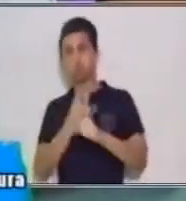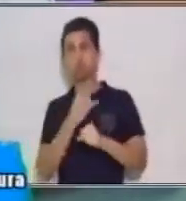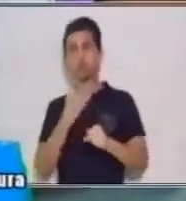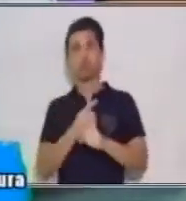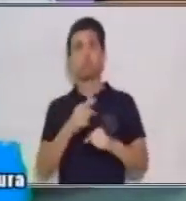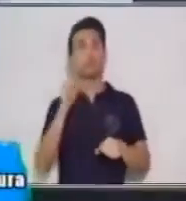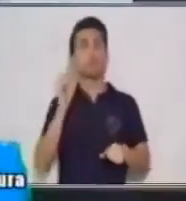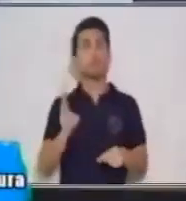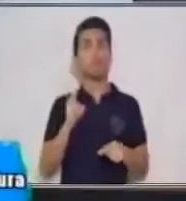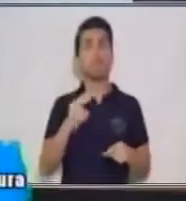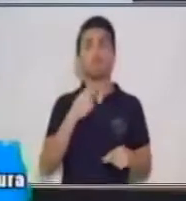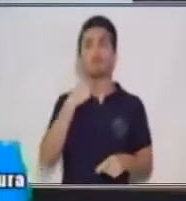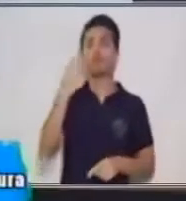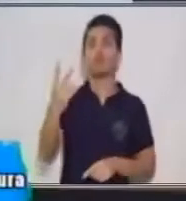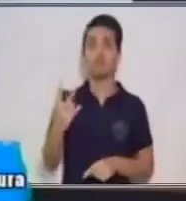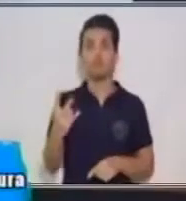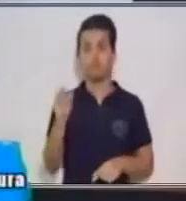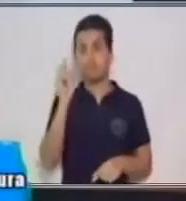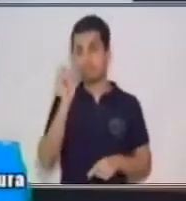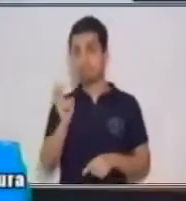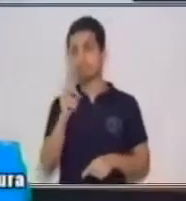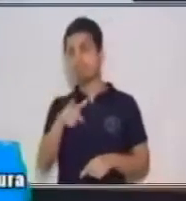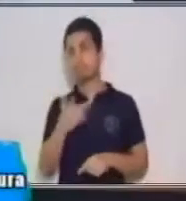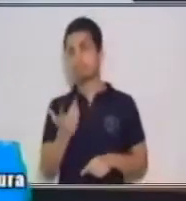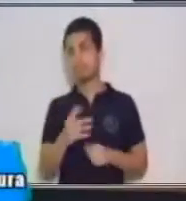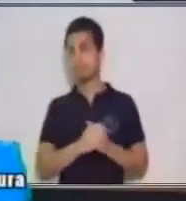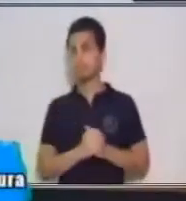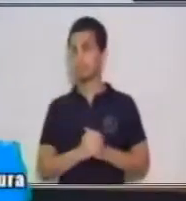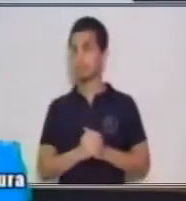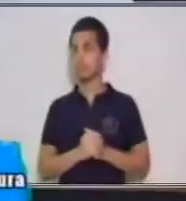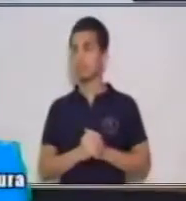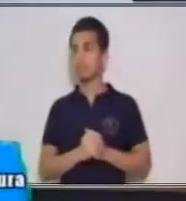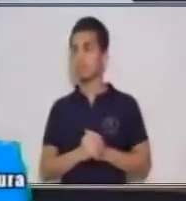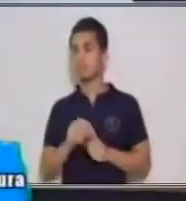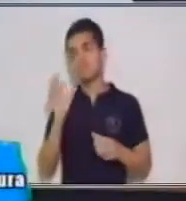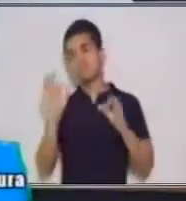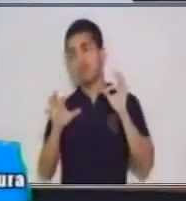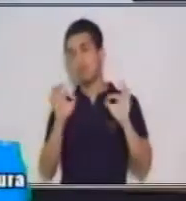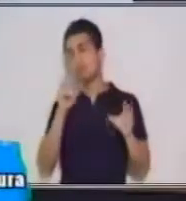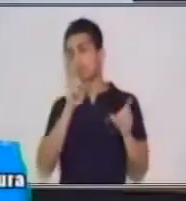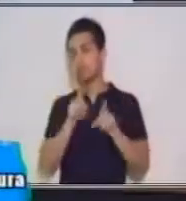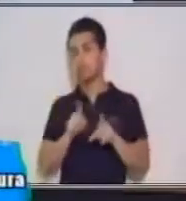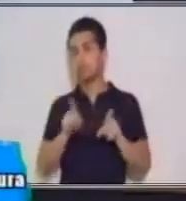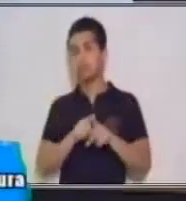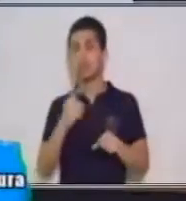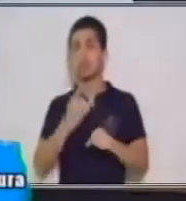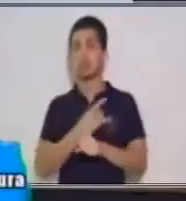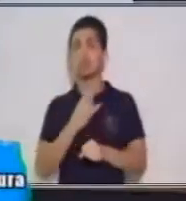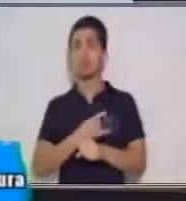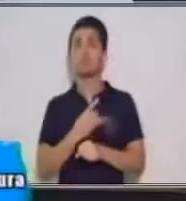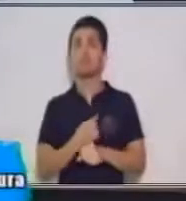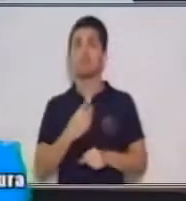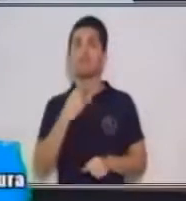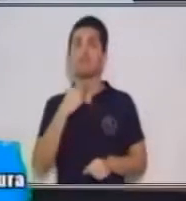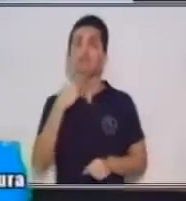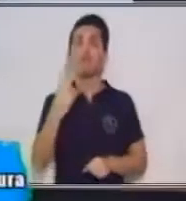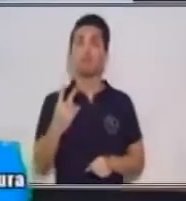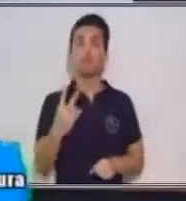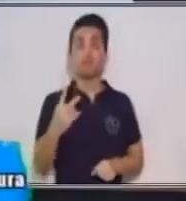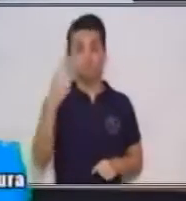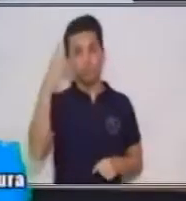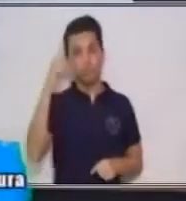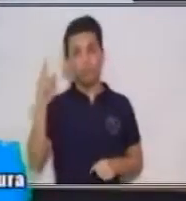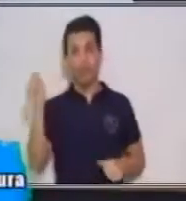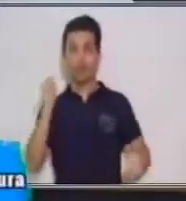misma tonalidad y entonación. En ocasiones también utilizan la voz para